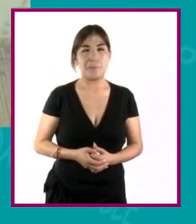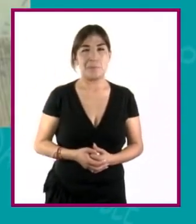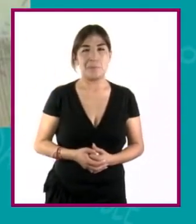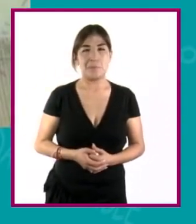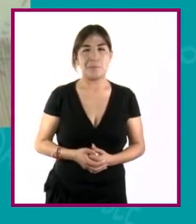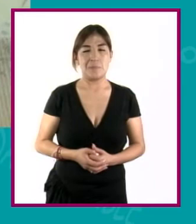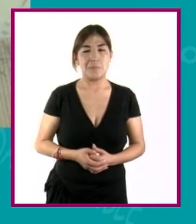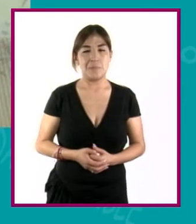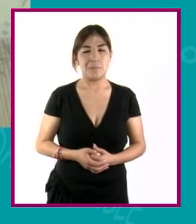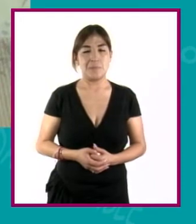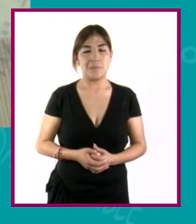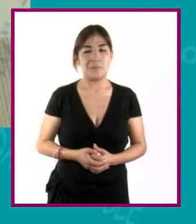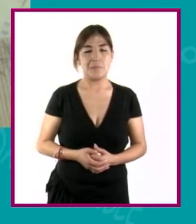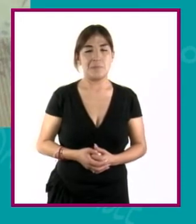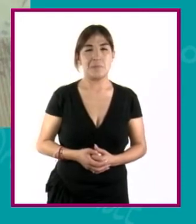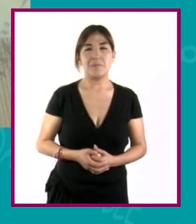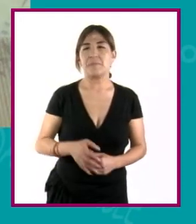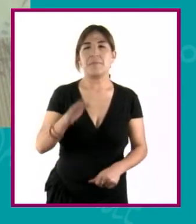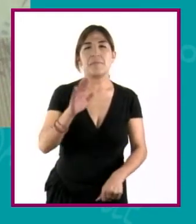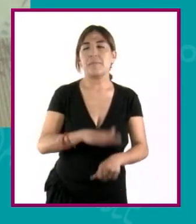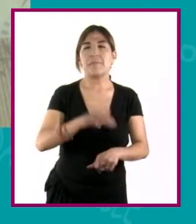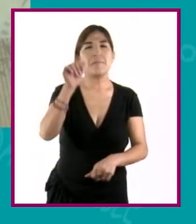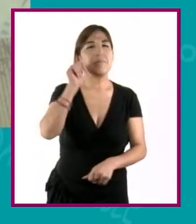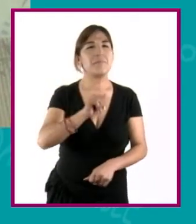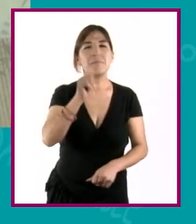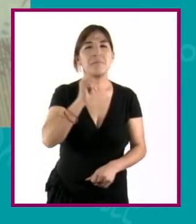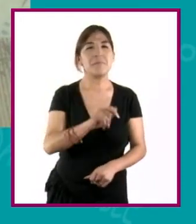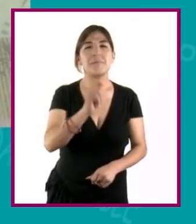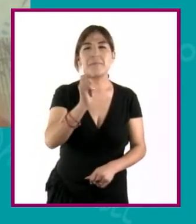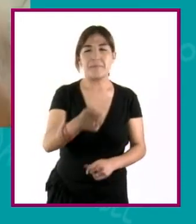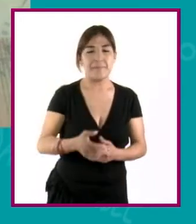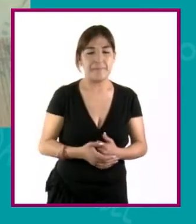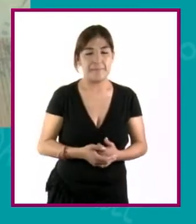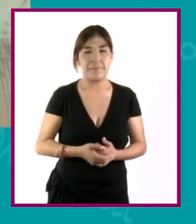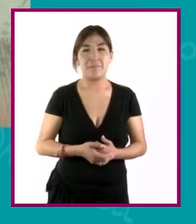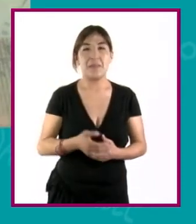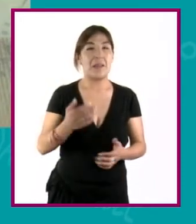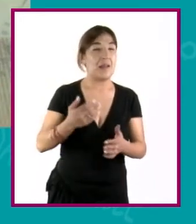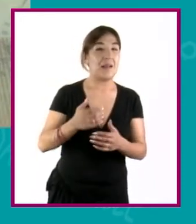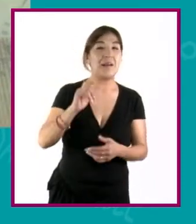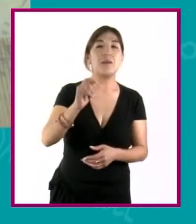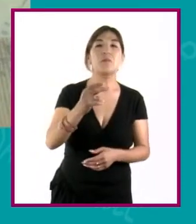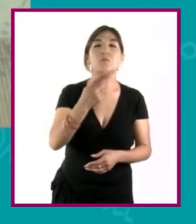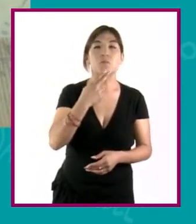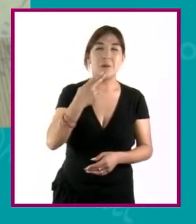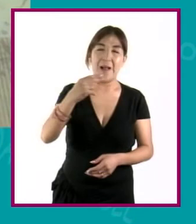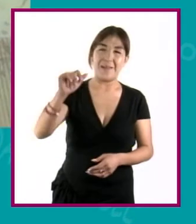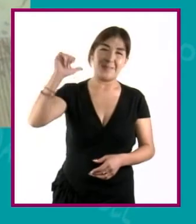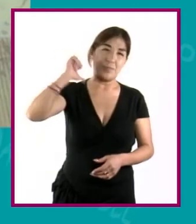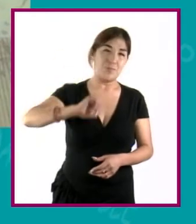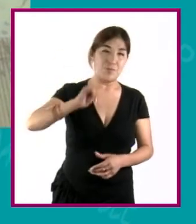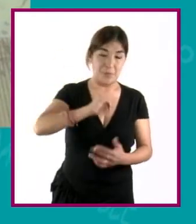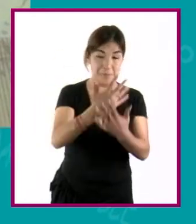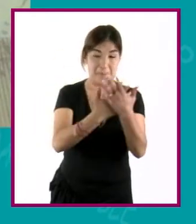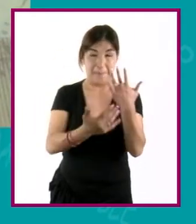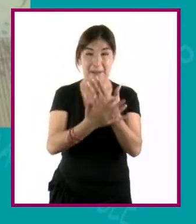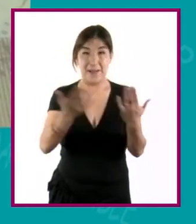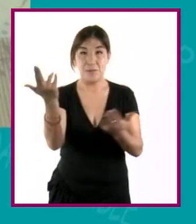Bueno, normalmente en el caso de los procesos tradicionales que tienen que ver con el dibujo a mano,